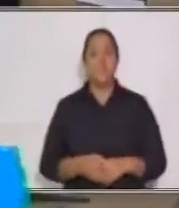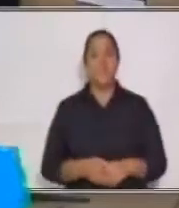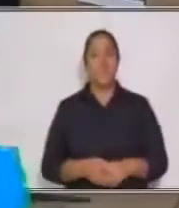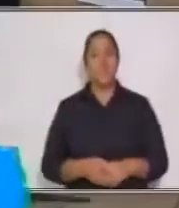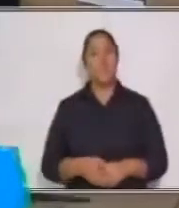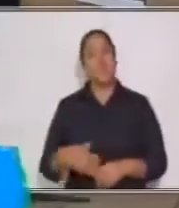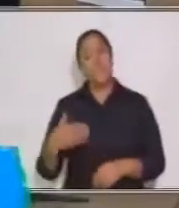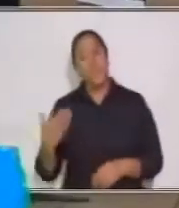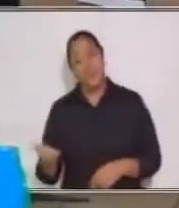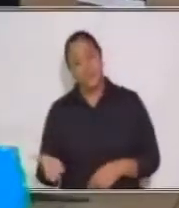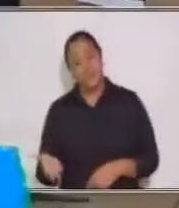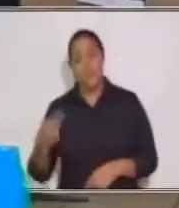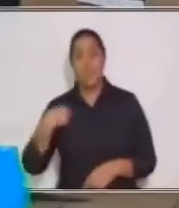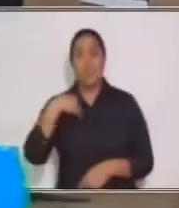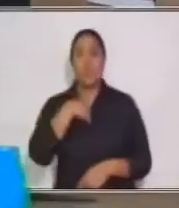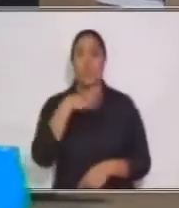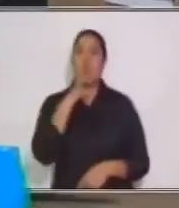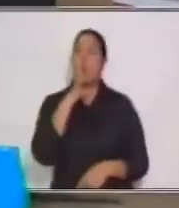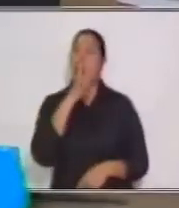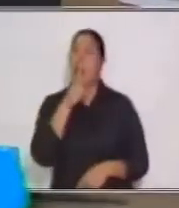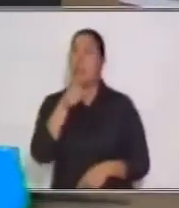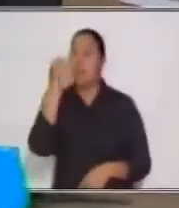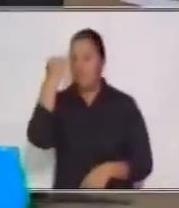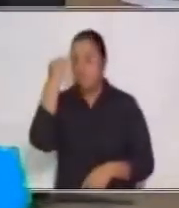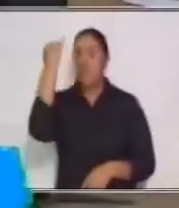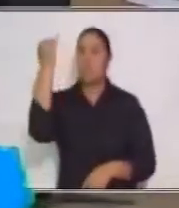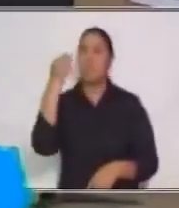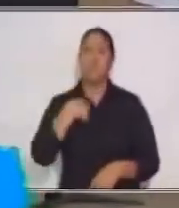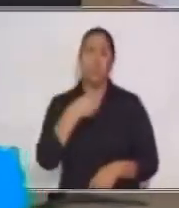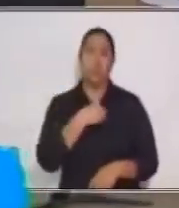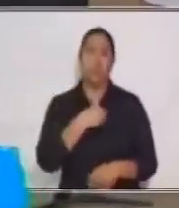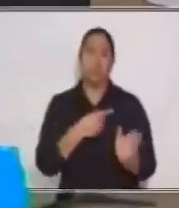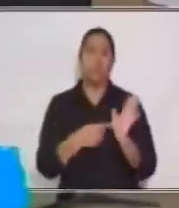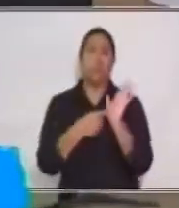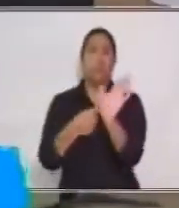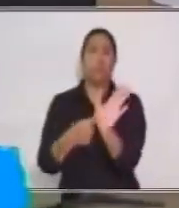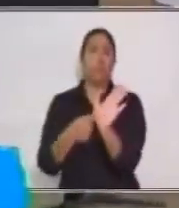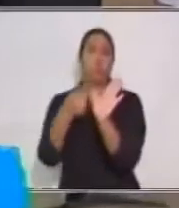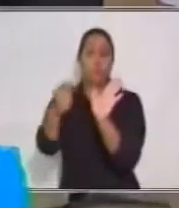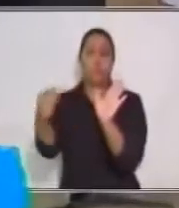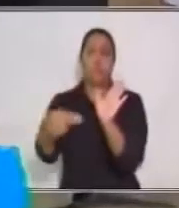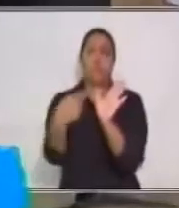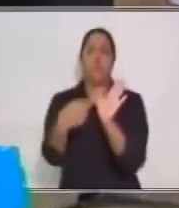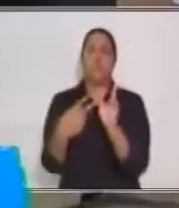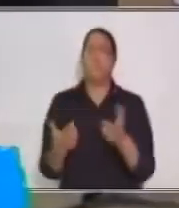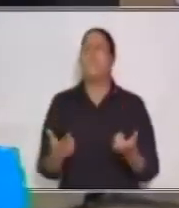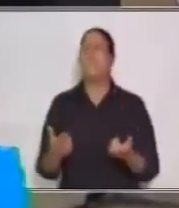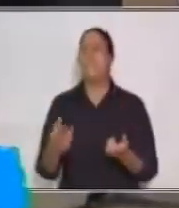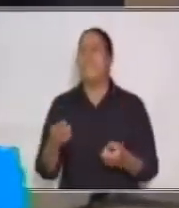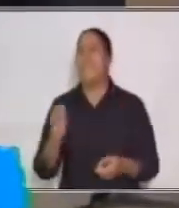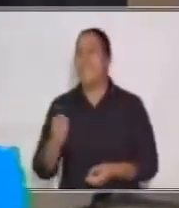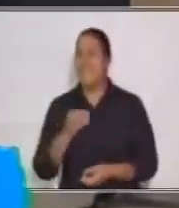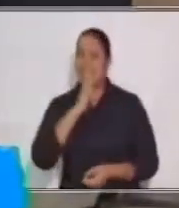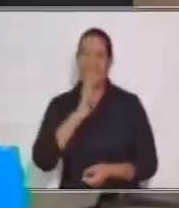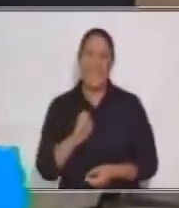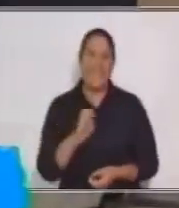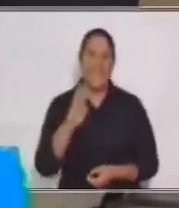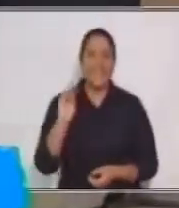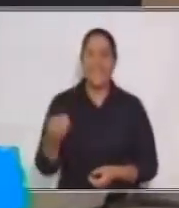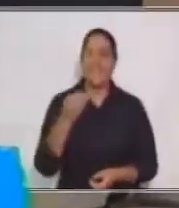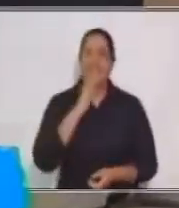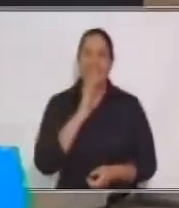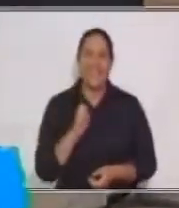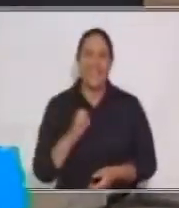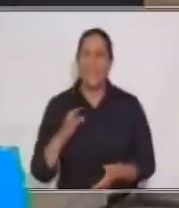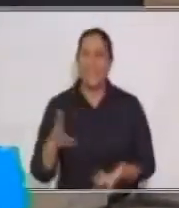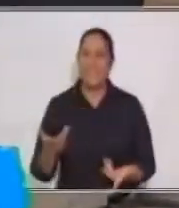de imaginación, yo quiero enseñarles algo que vamos a ver. Un, ¿qué será? ¿Qué tendré yo por aquí?